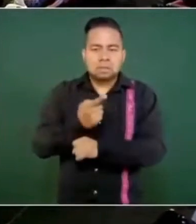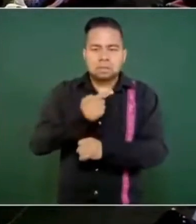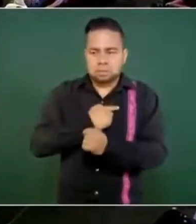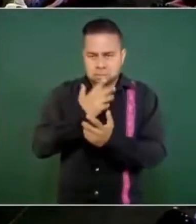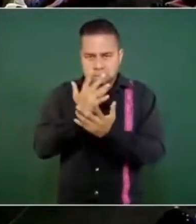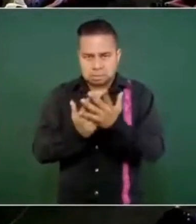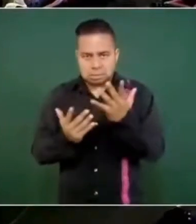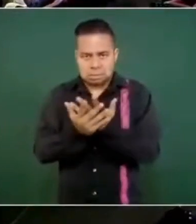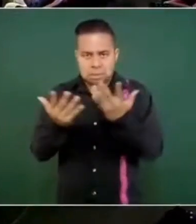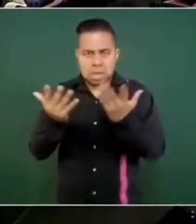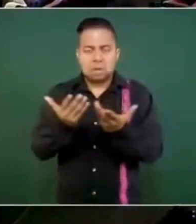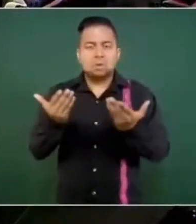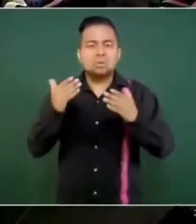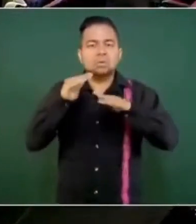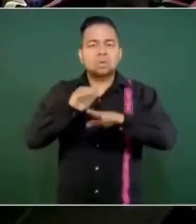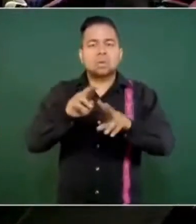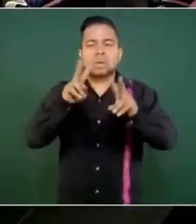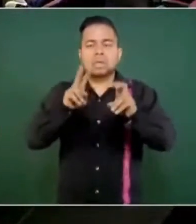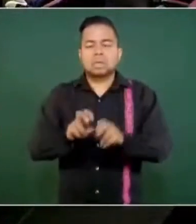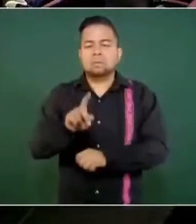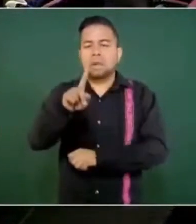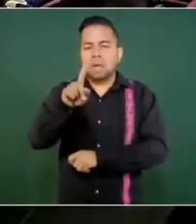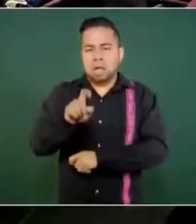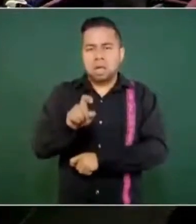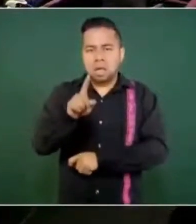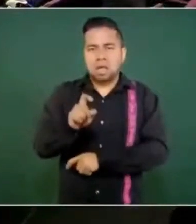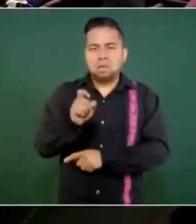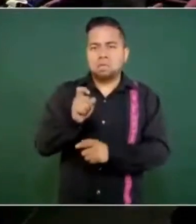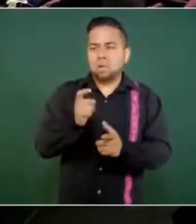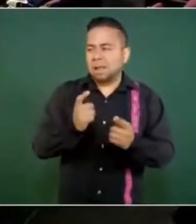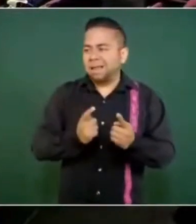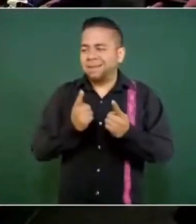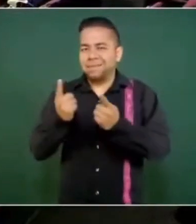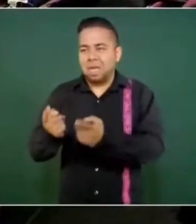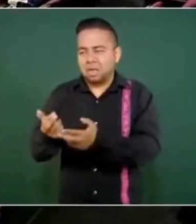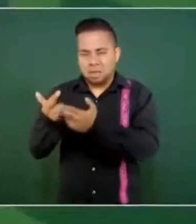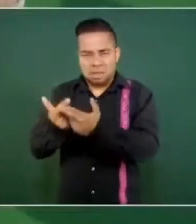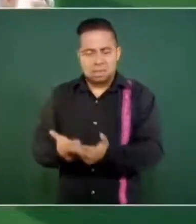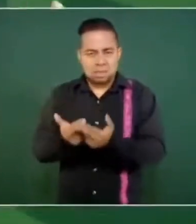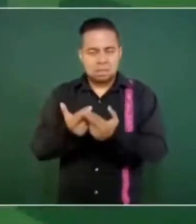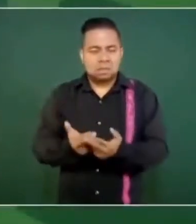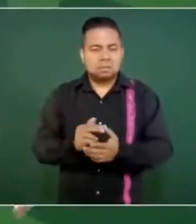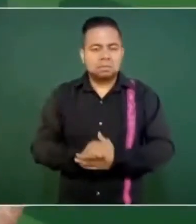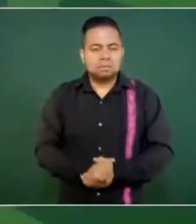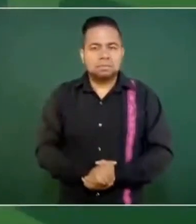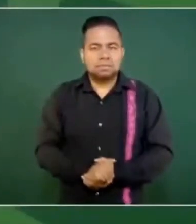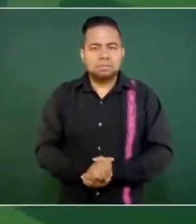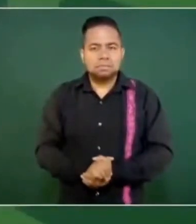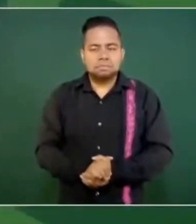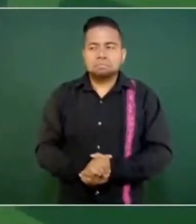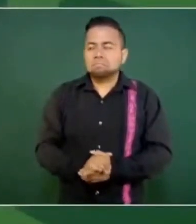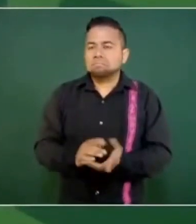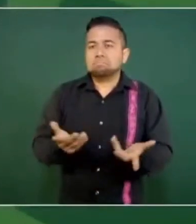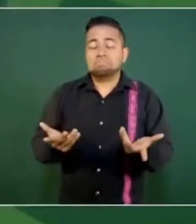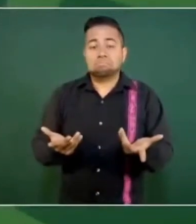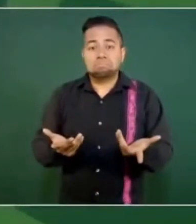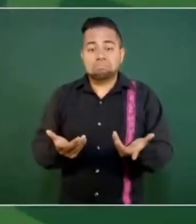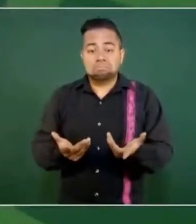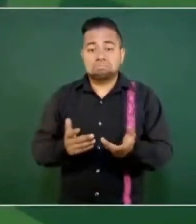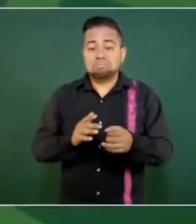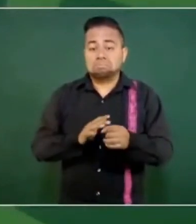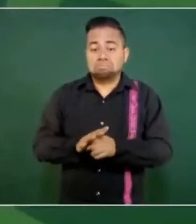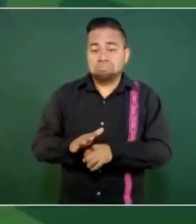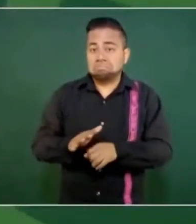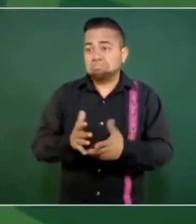acerca del abasto de agua y hasta donde nos alcance el tiempo.